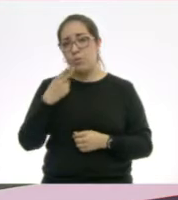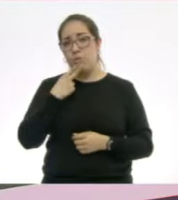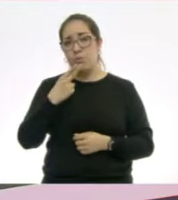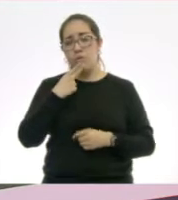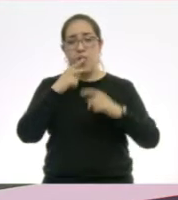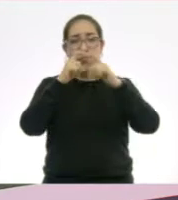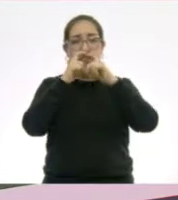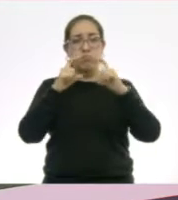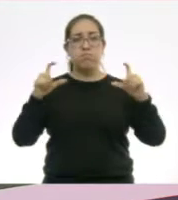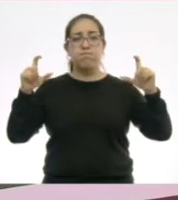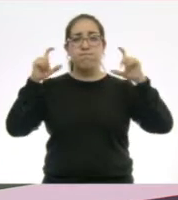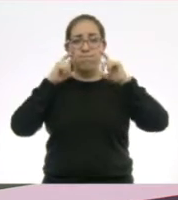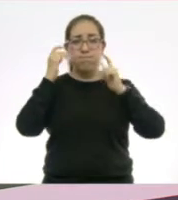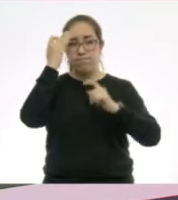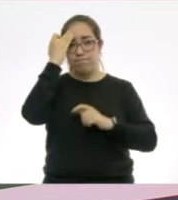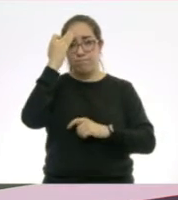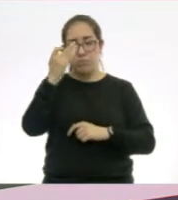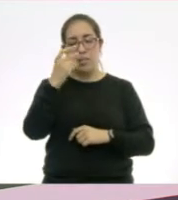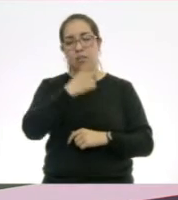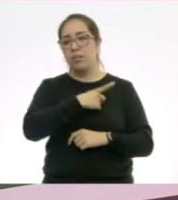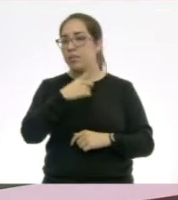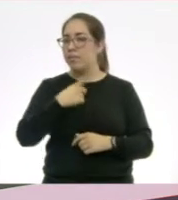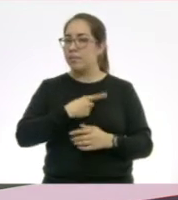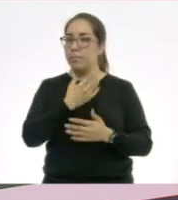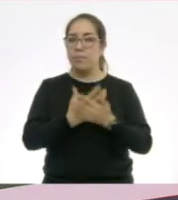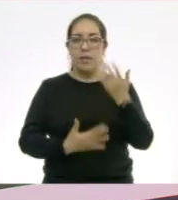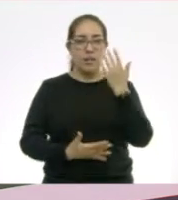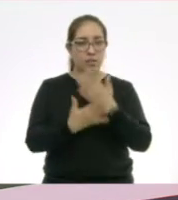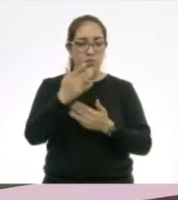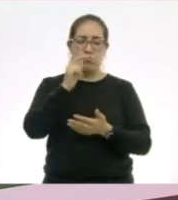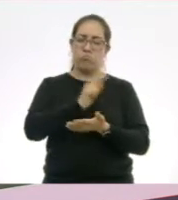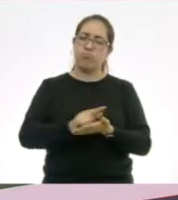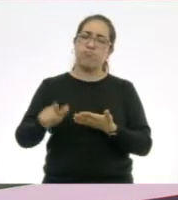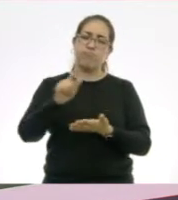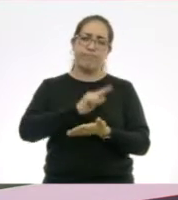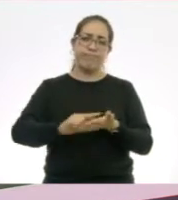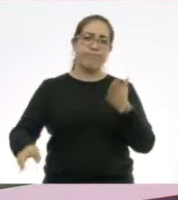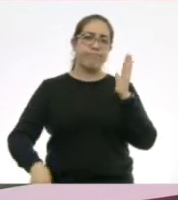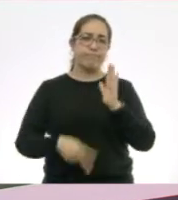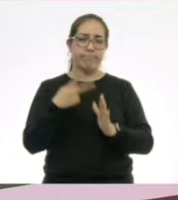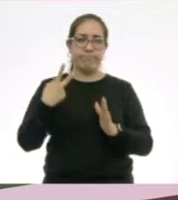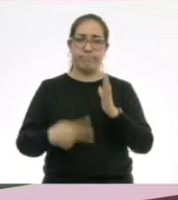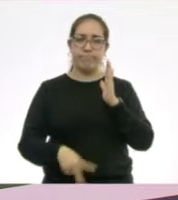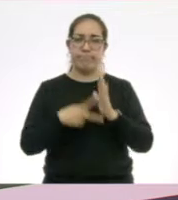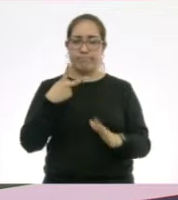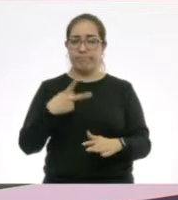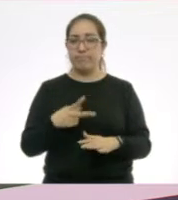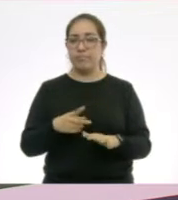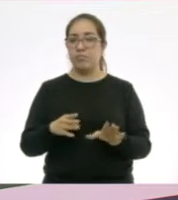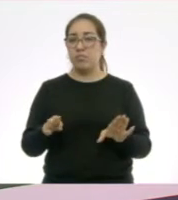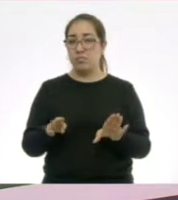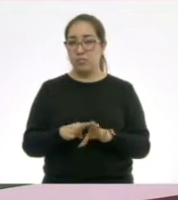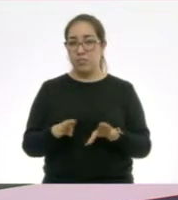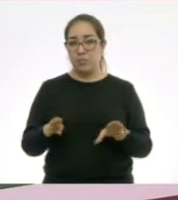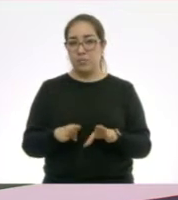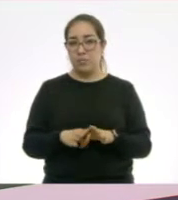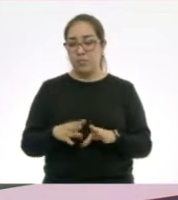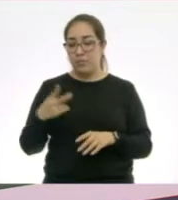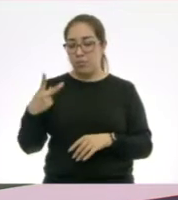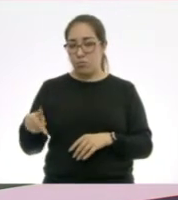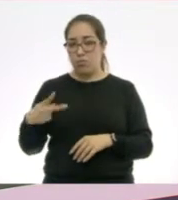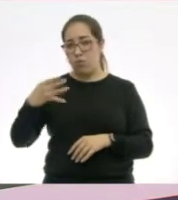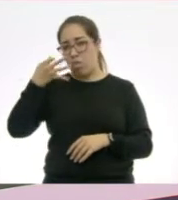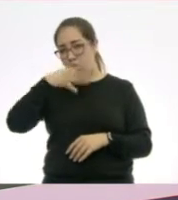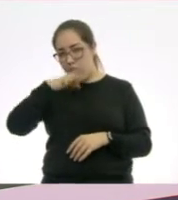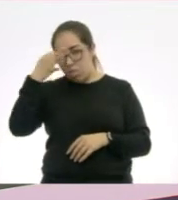cubrebocas todo el tiempo, sin olvidar lavarse y desinfectarse las manos con frecuencia. Evitar el contacto con secreciones